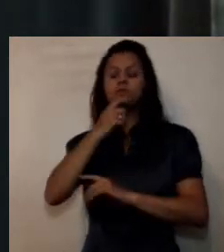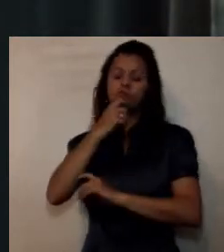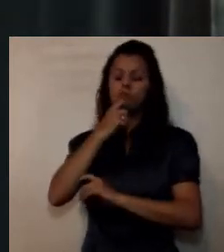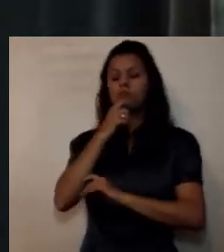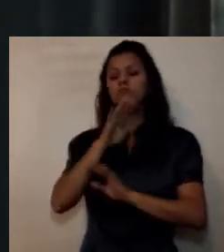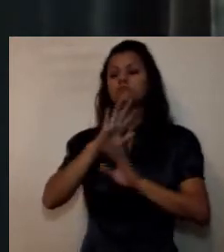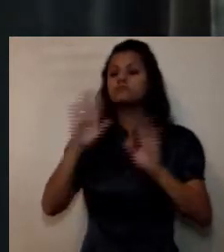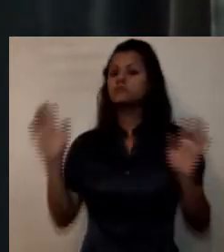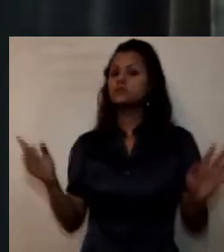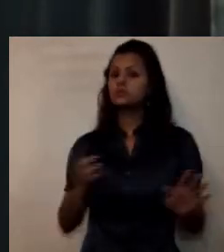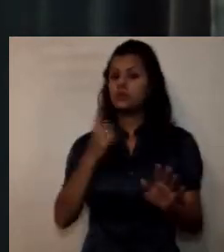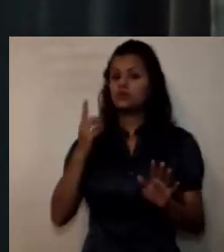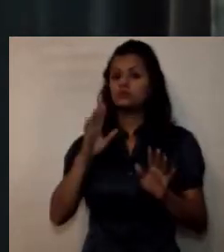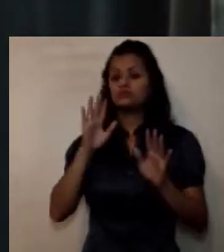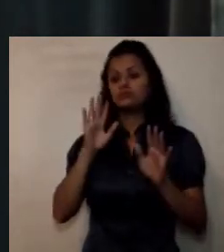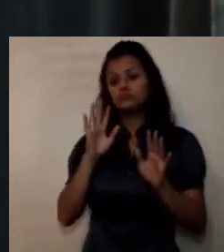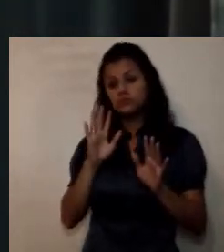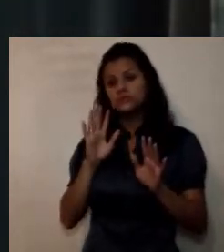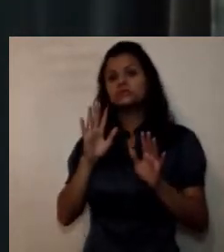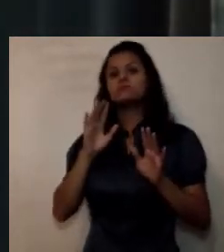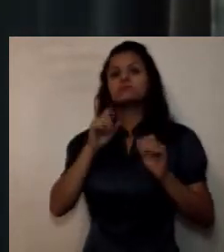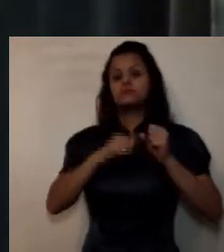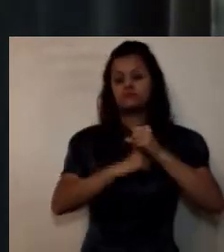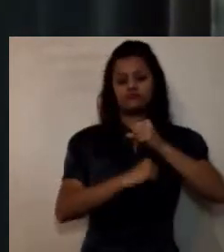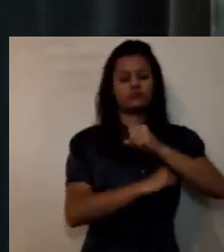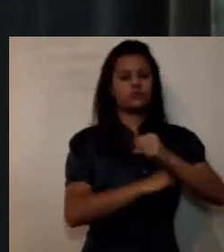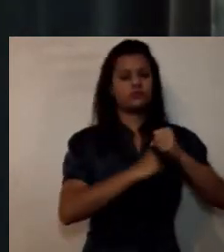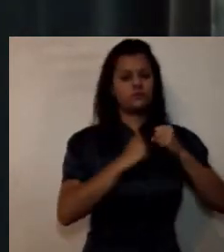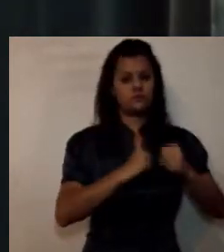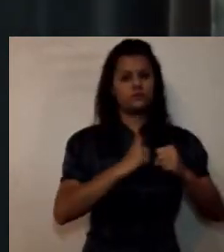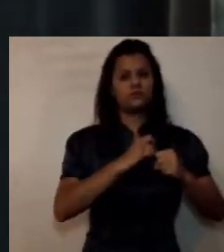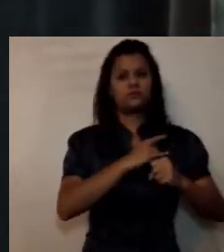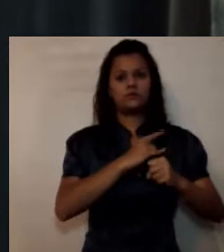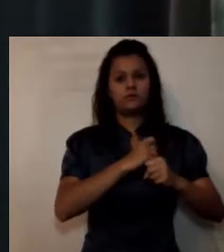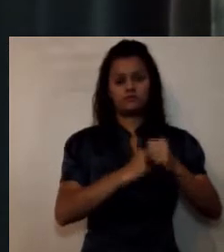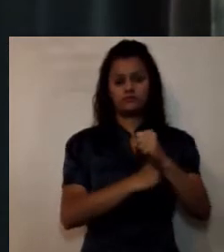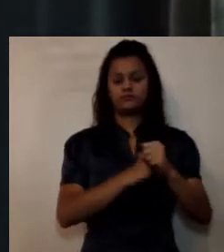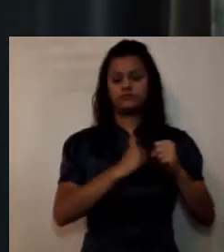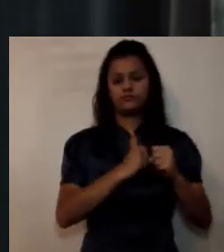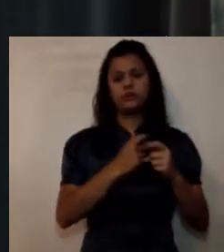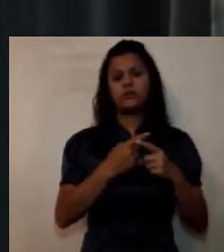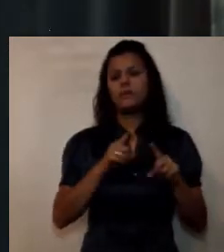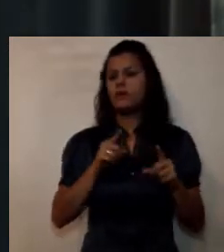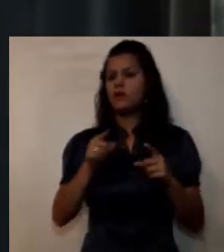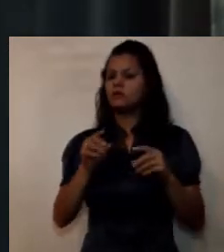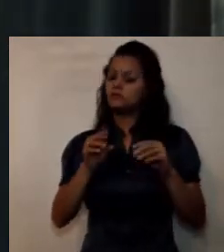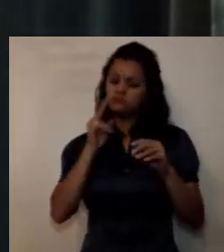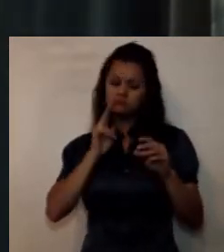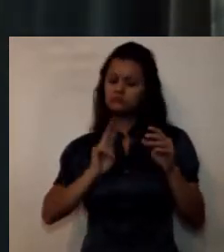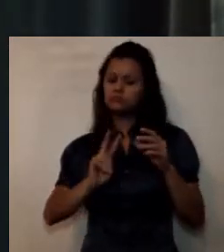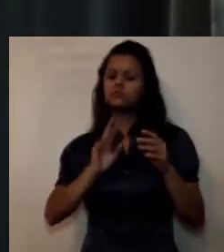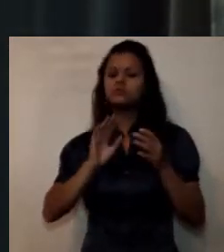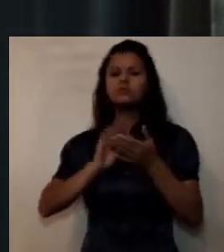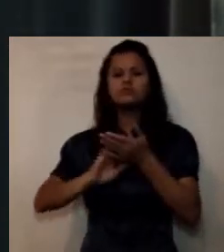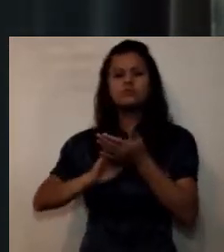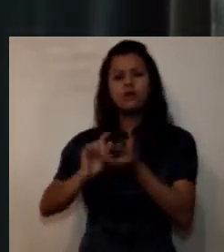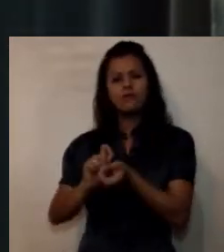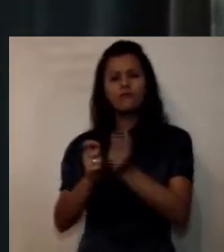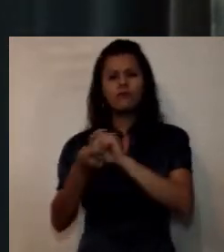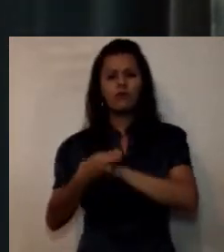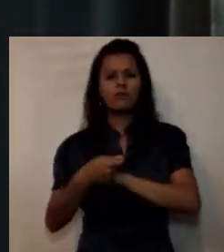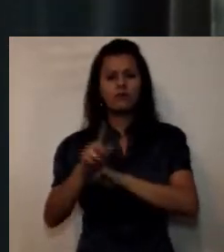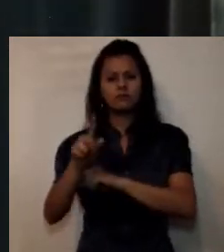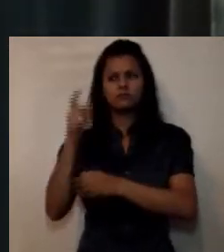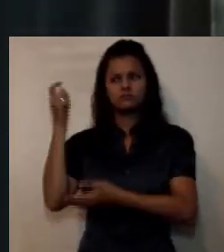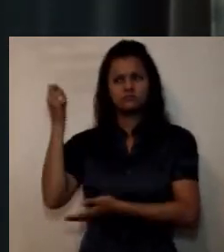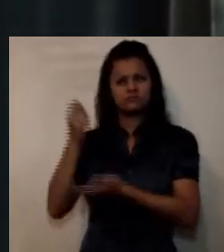de las universidades se pueden fortalecer cosa que aún no se ha visto ya sea desde el ejercicio de la reforma tributaria o desde un ejercicio propio que haga el